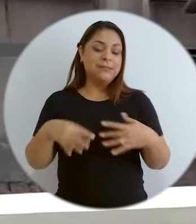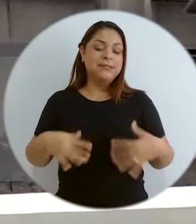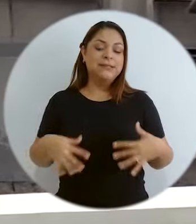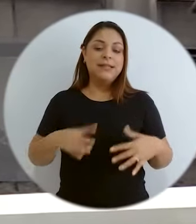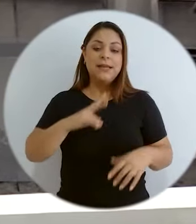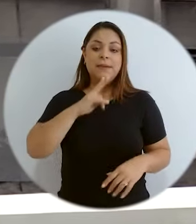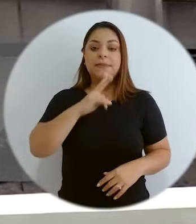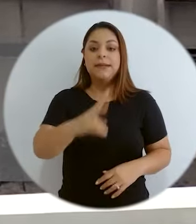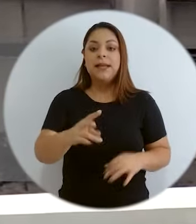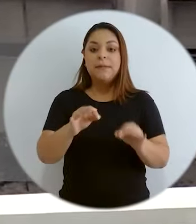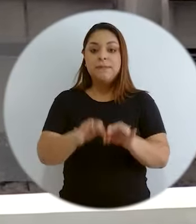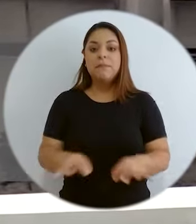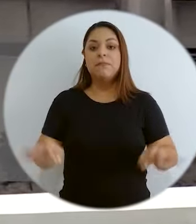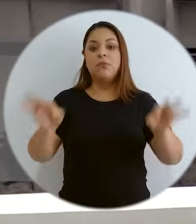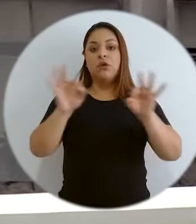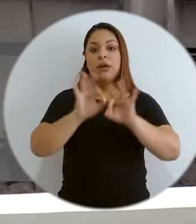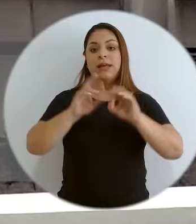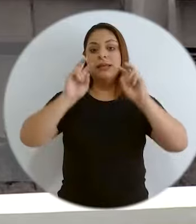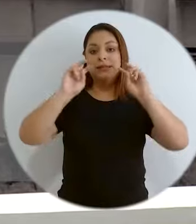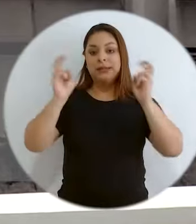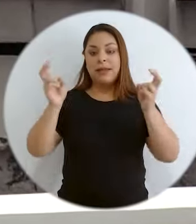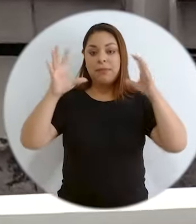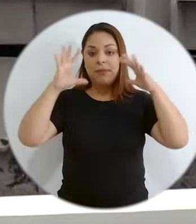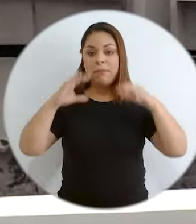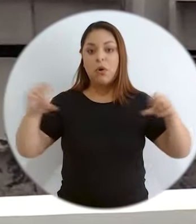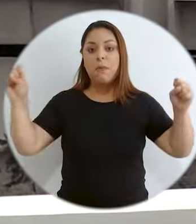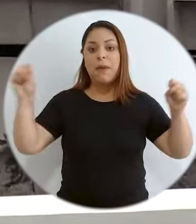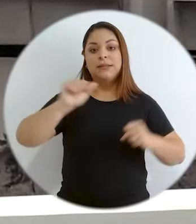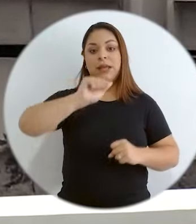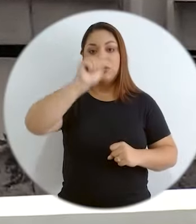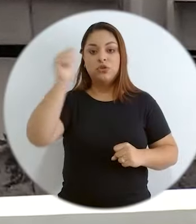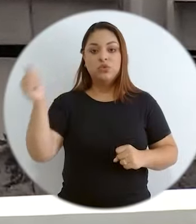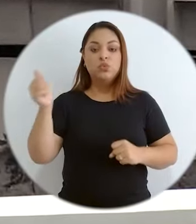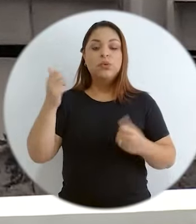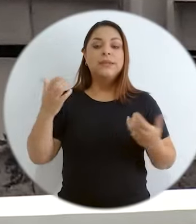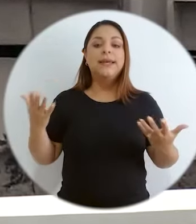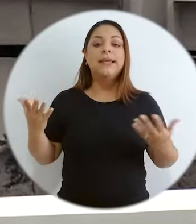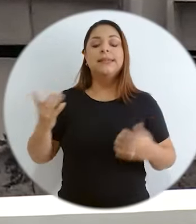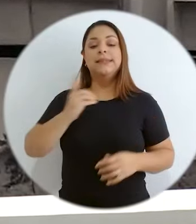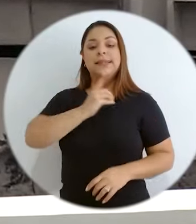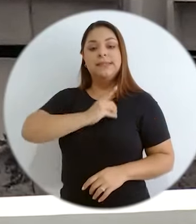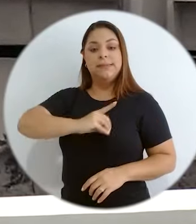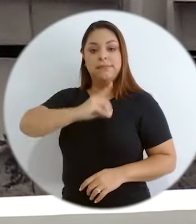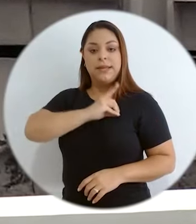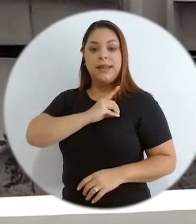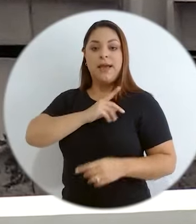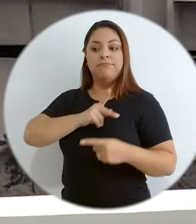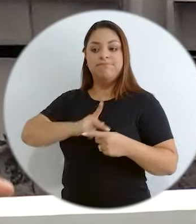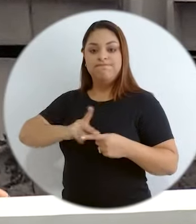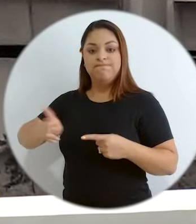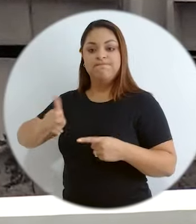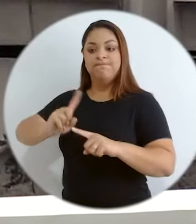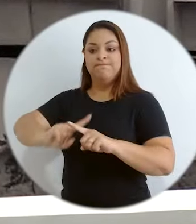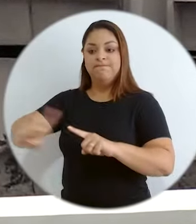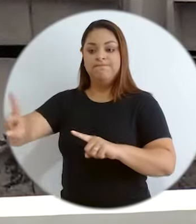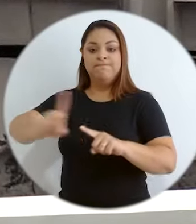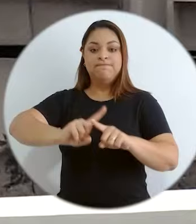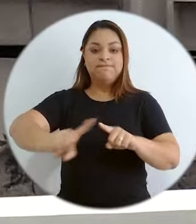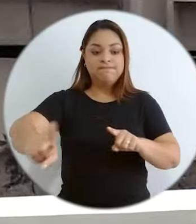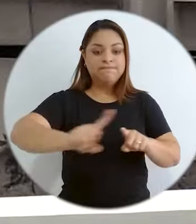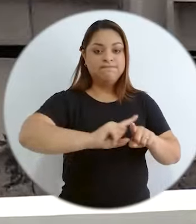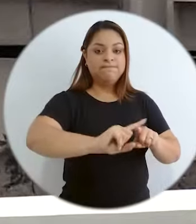y doña Carol mencionó algo que cae muy bien al tema de diplomacia azul, es los abordajes interdisciplinarios. Sí.